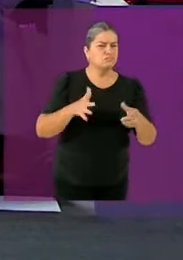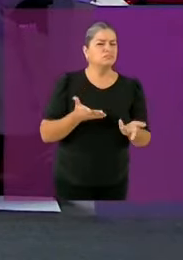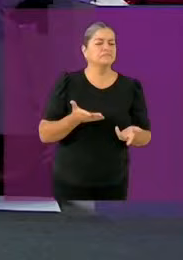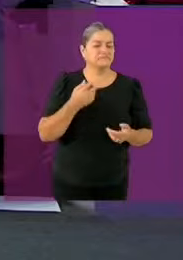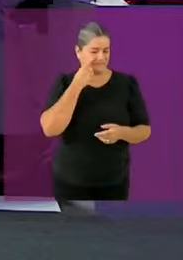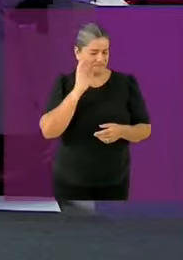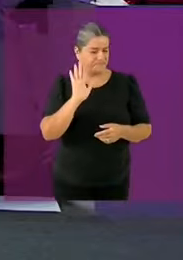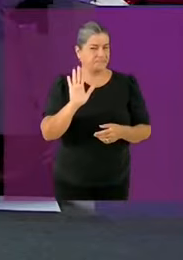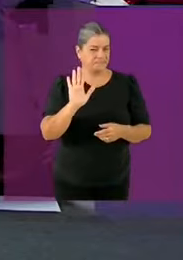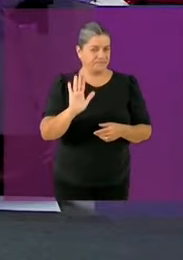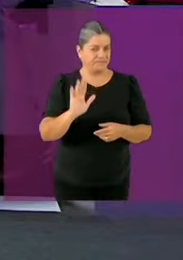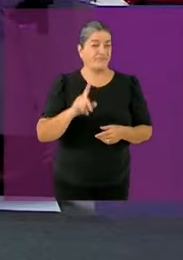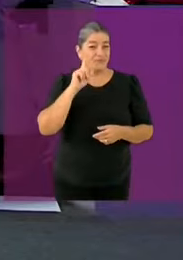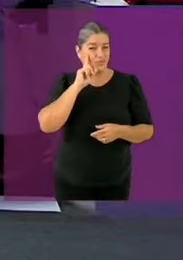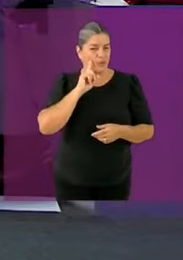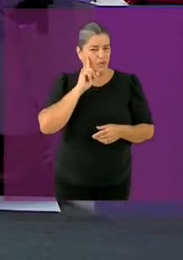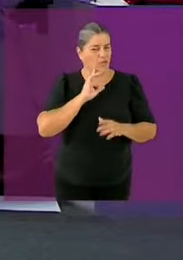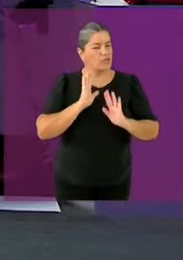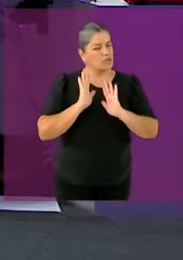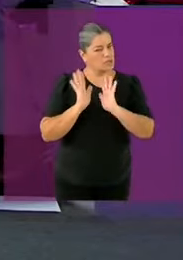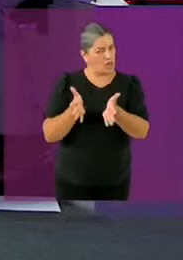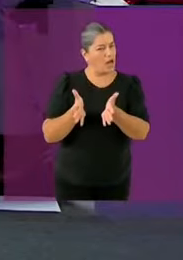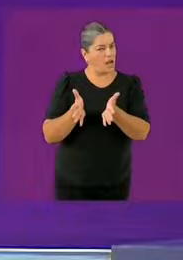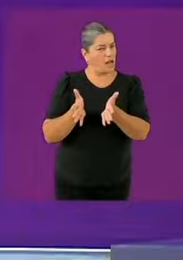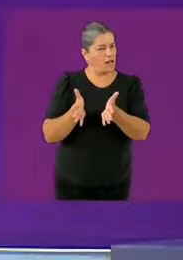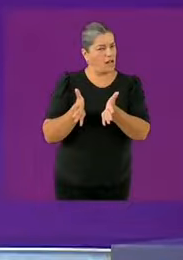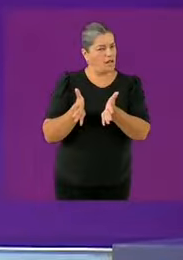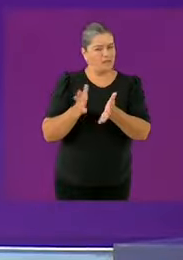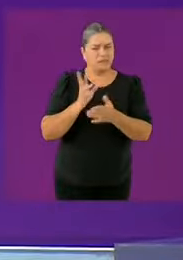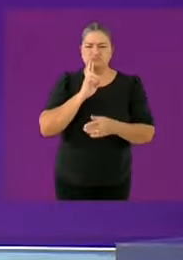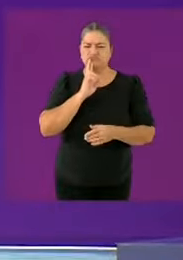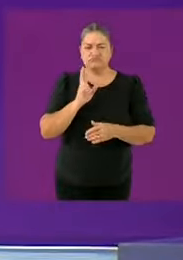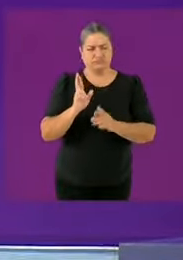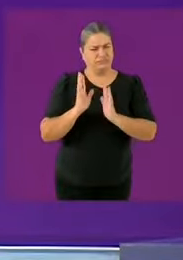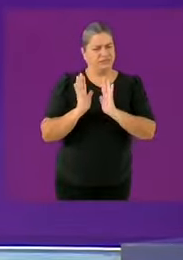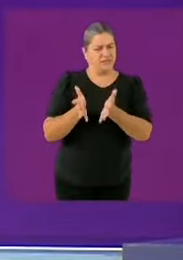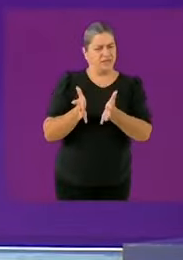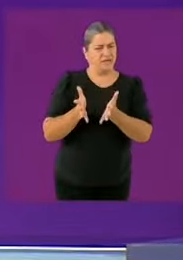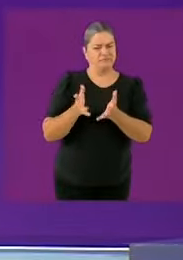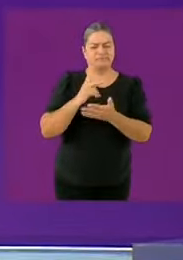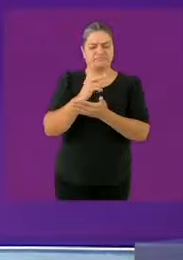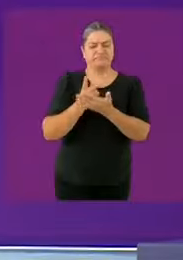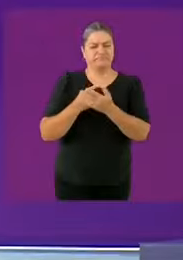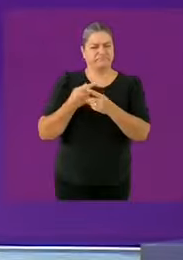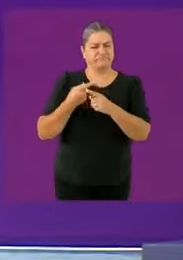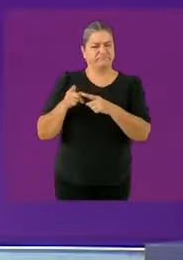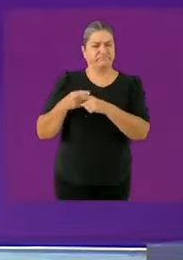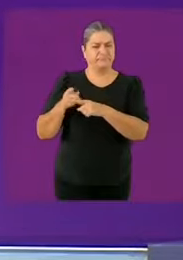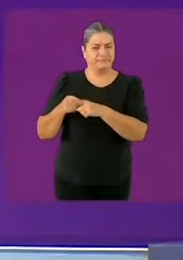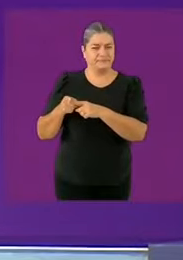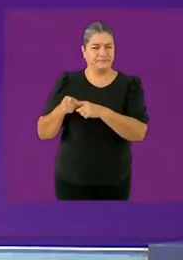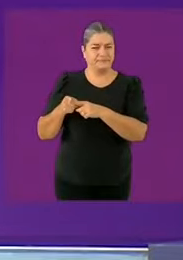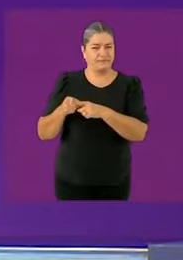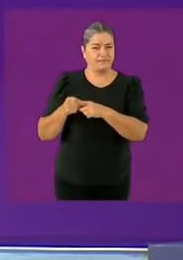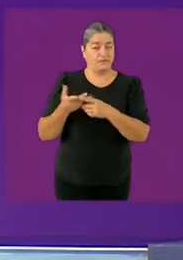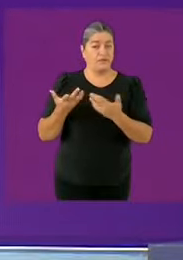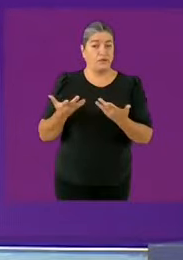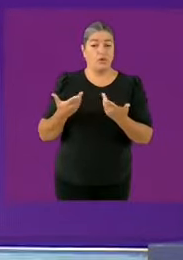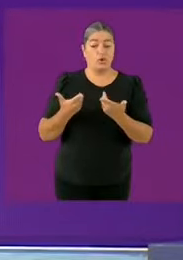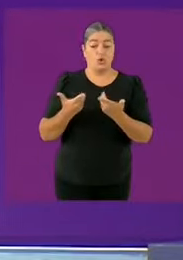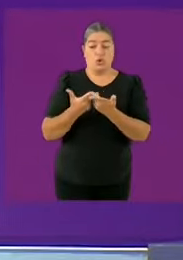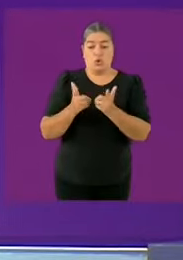hablamos y ha hablado de que hay resultados y tenemos otros programas vamos a hablar de los programas sociales que nosotros los